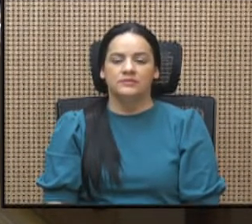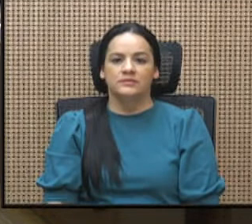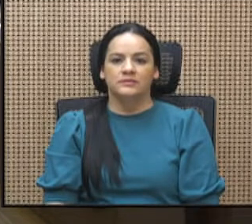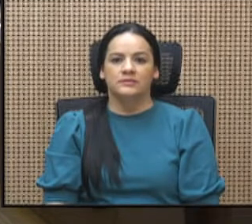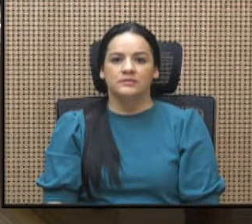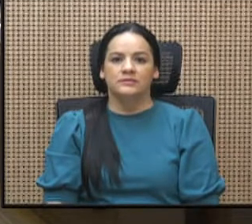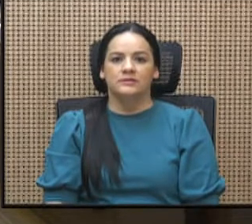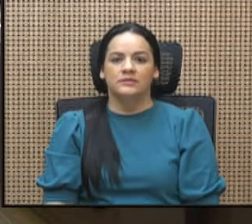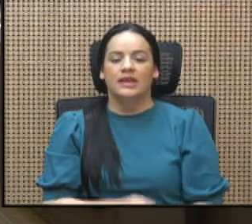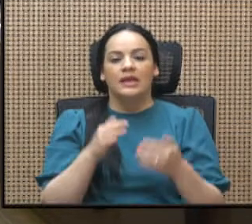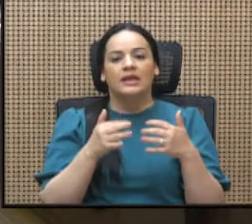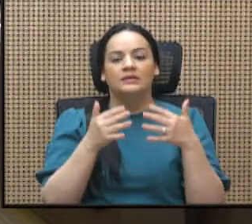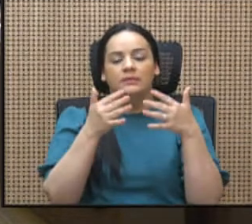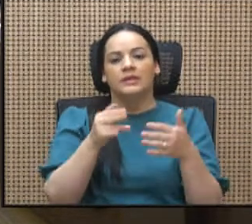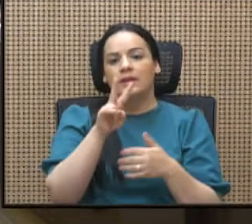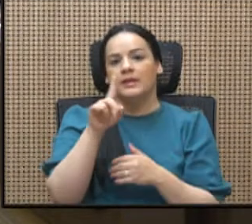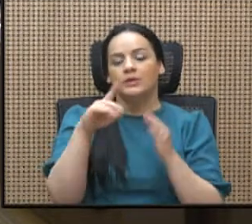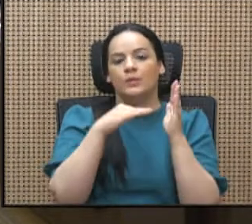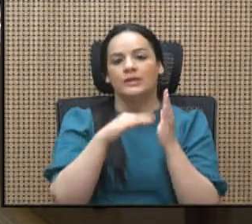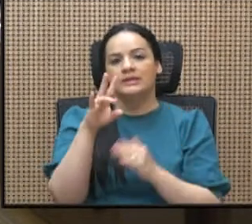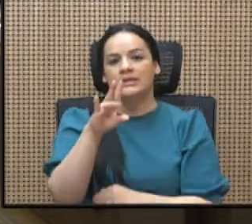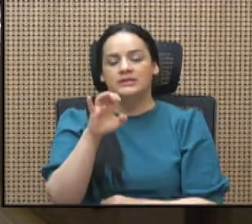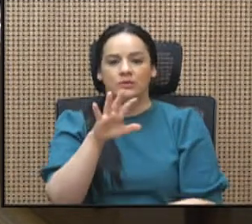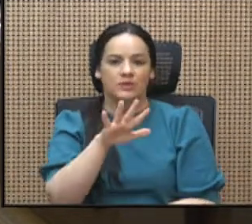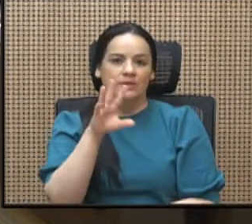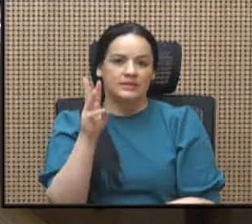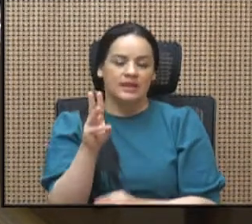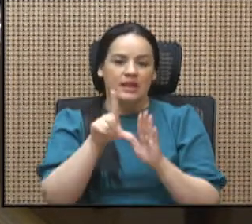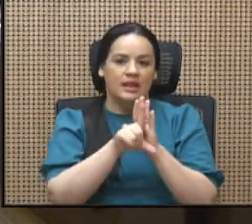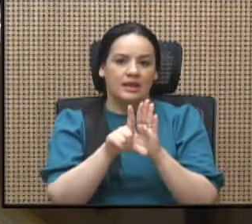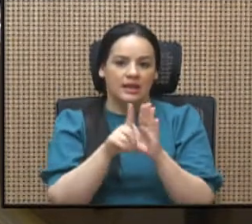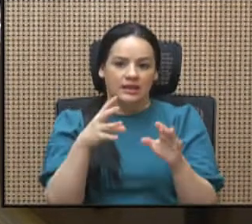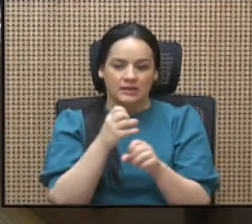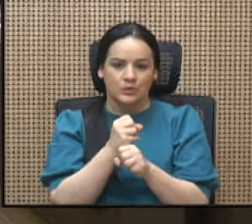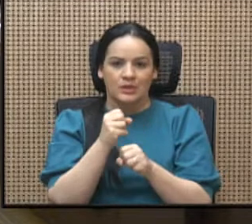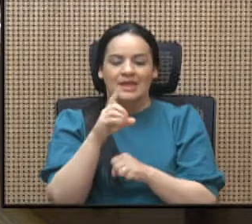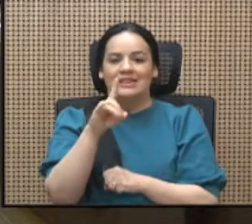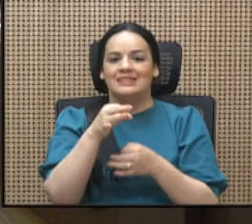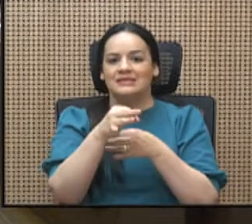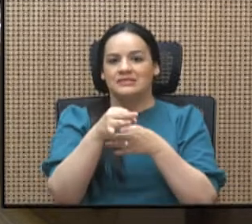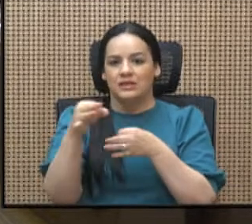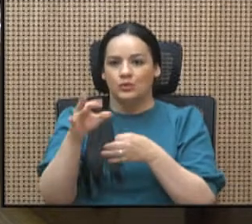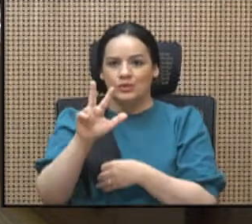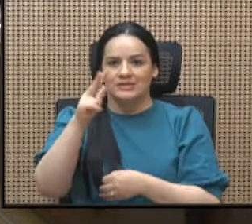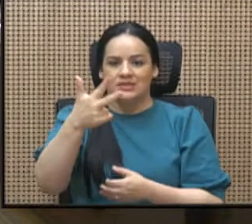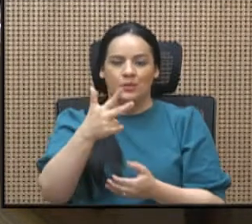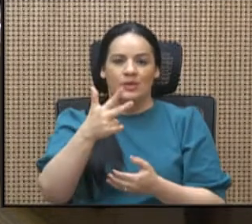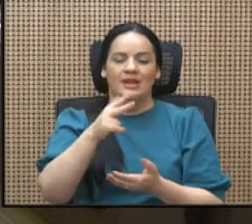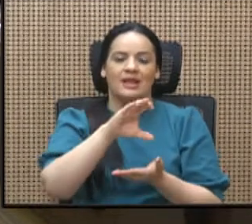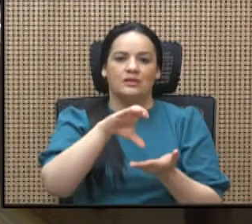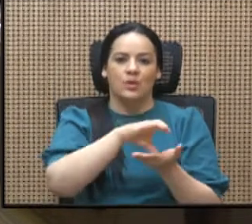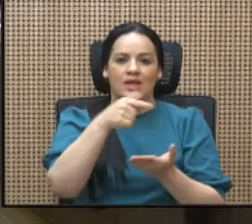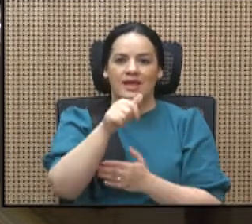electrónicos. El cambio propuesto permitirá mayor fluidez en la comunicación de los informes que rinden los supremos poderes,